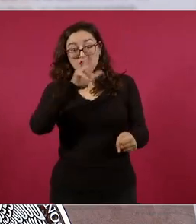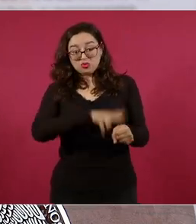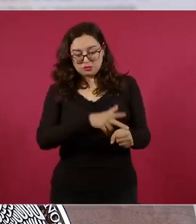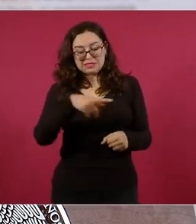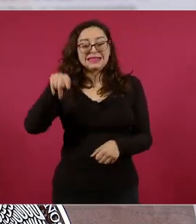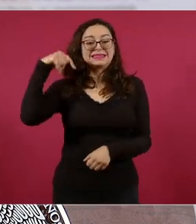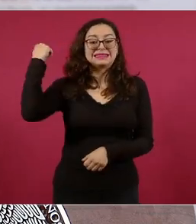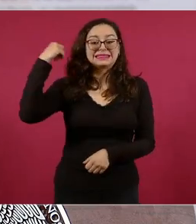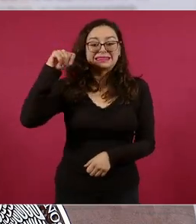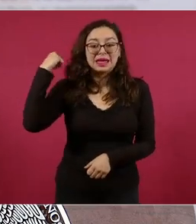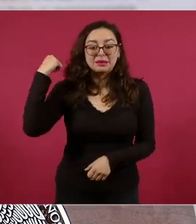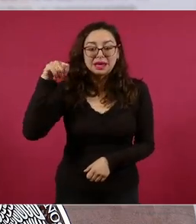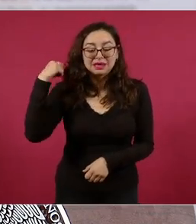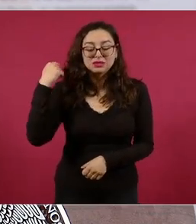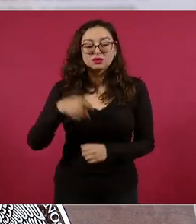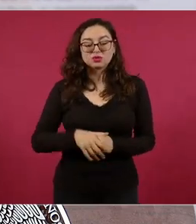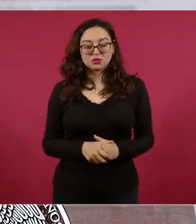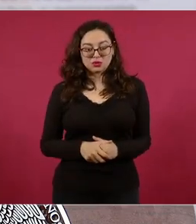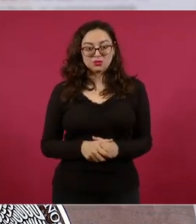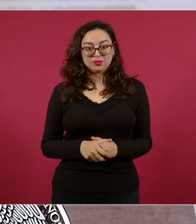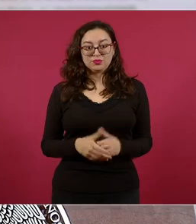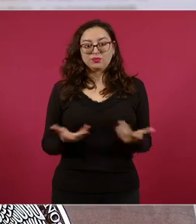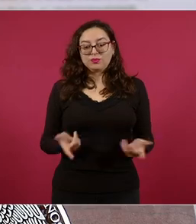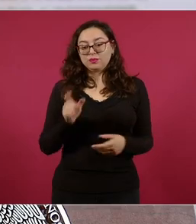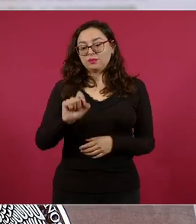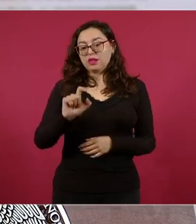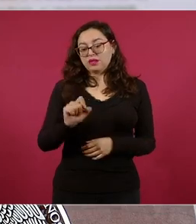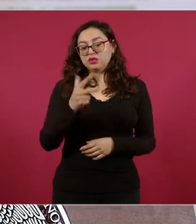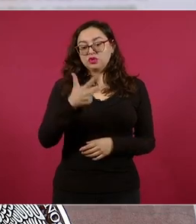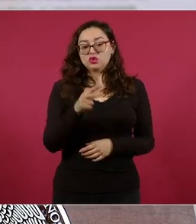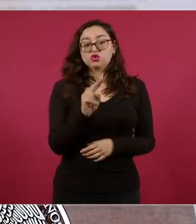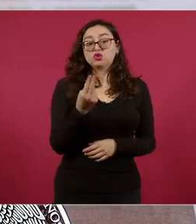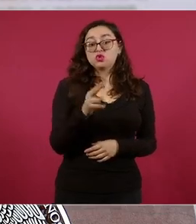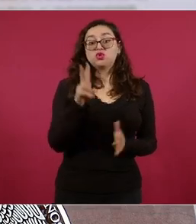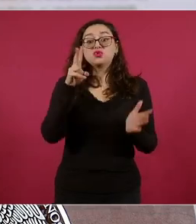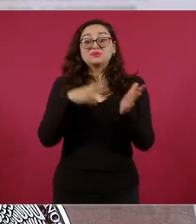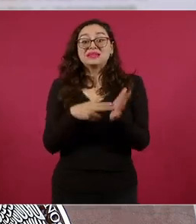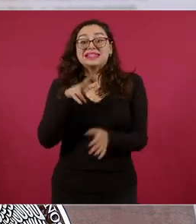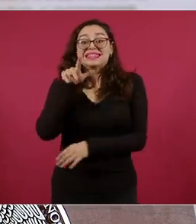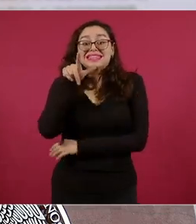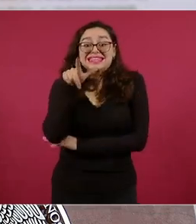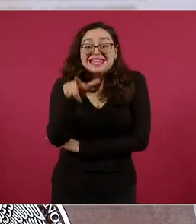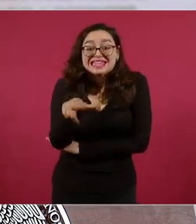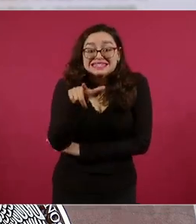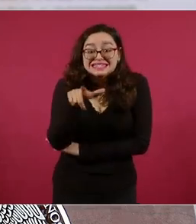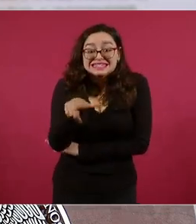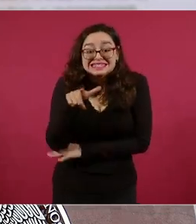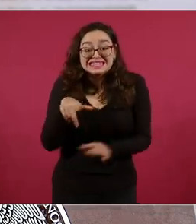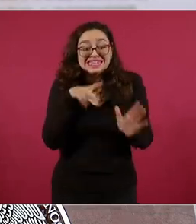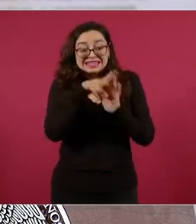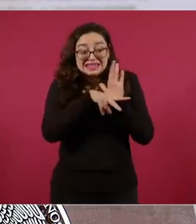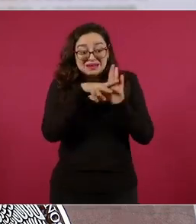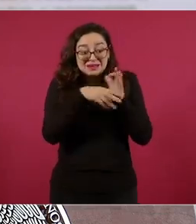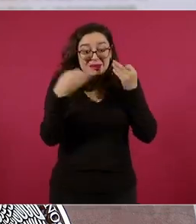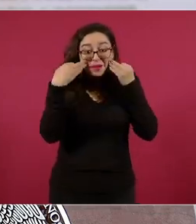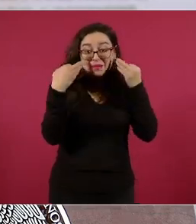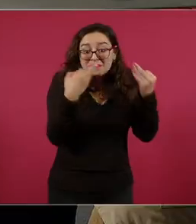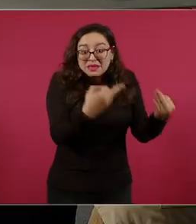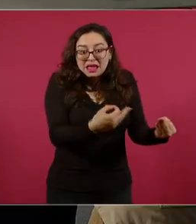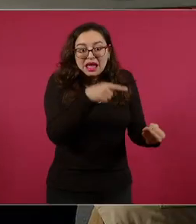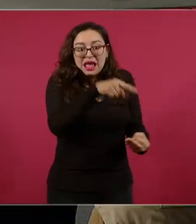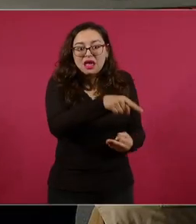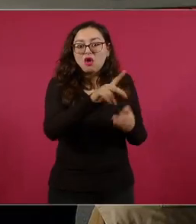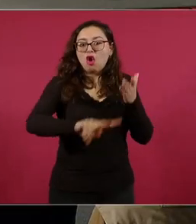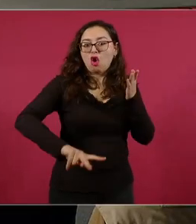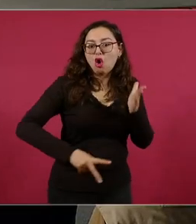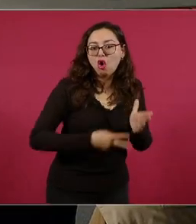Tabasco. Aquí vemos la nota del Sol de México del 28 de noviembre de 2017. Así es como se fabrican las